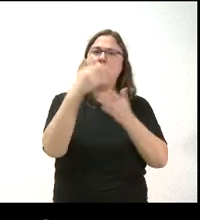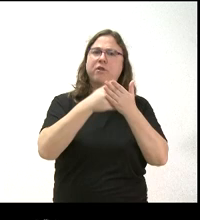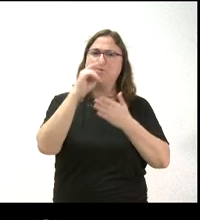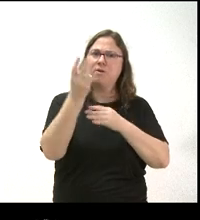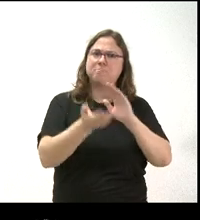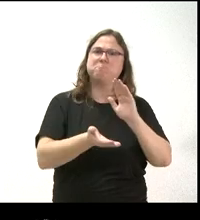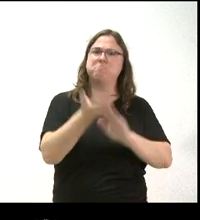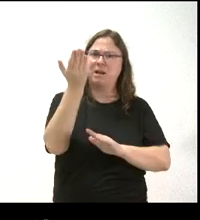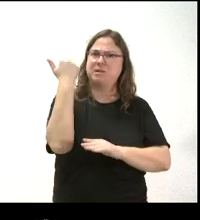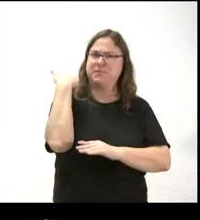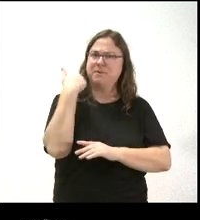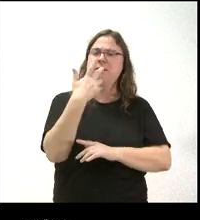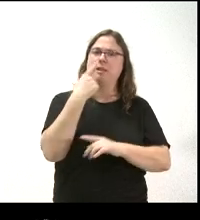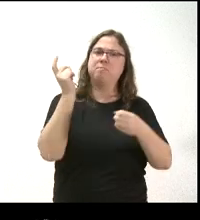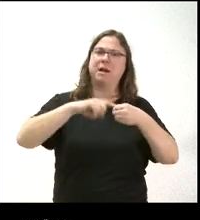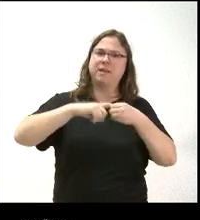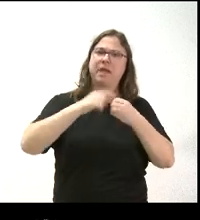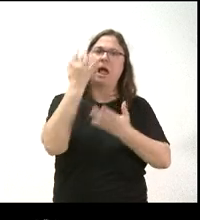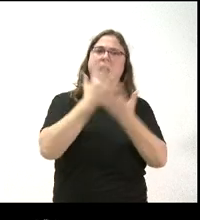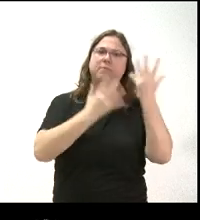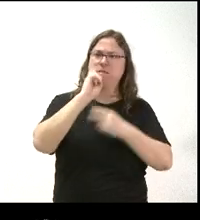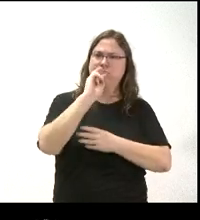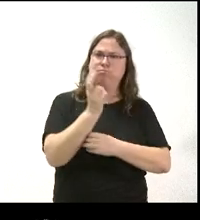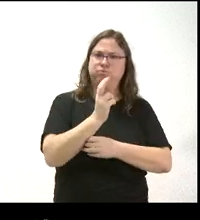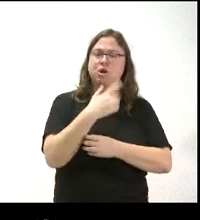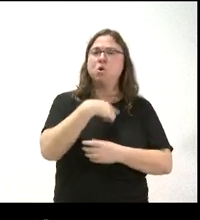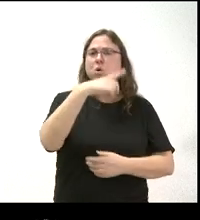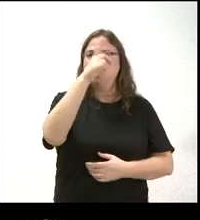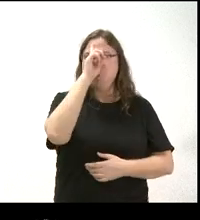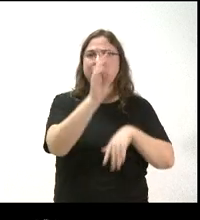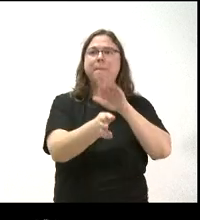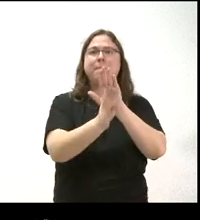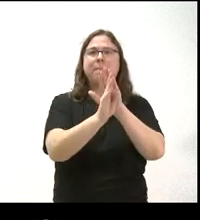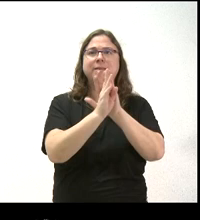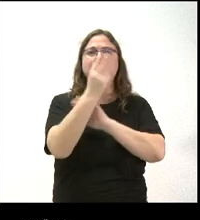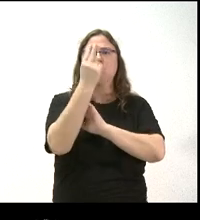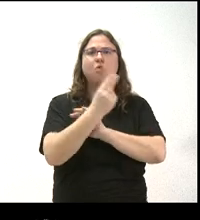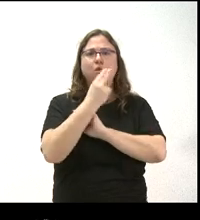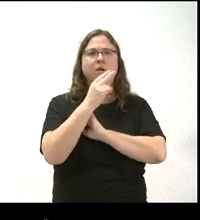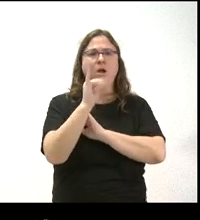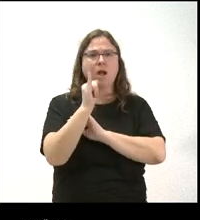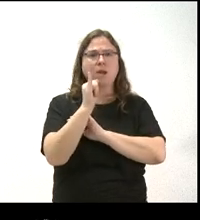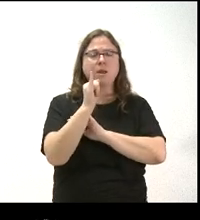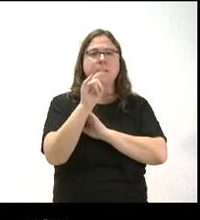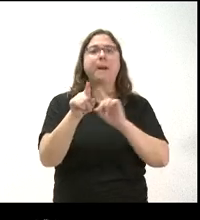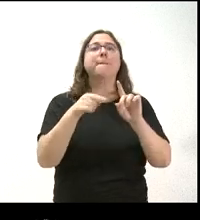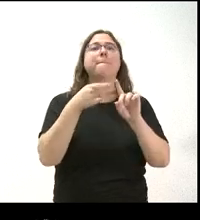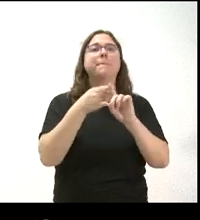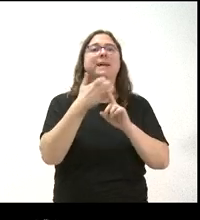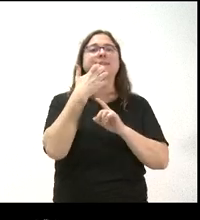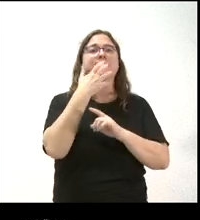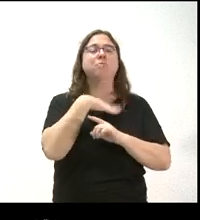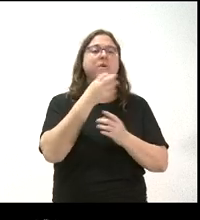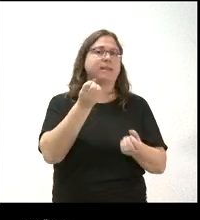y contaba con la participación de varias administraciones. No sé si se mantiene el compromiso que existía y, además, si nos puede